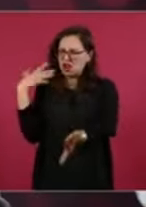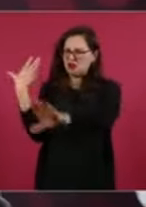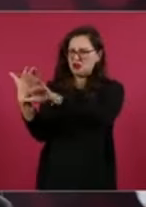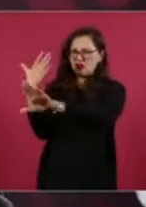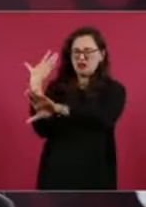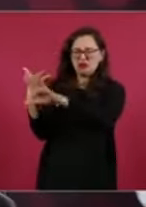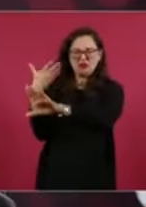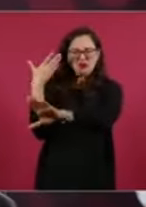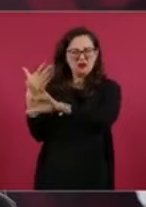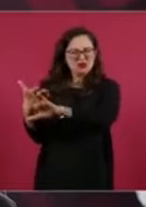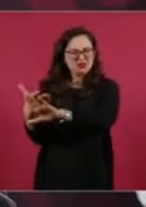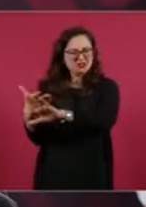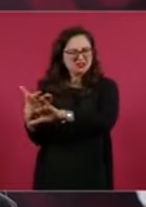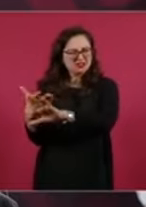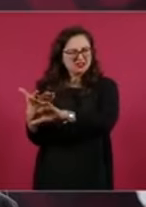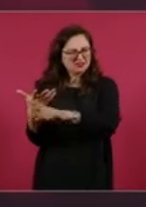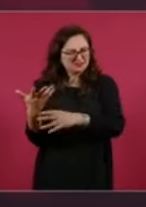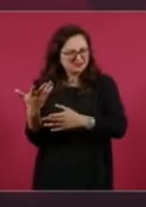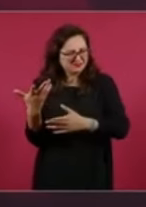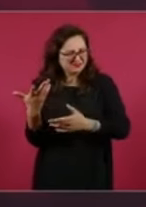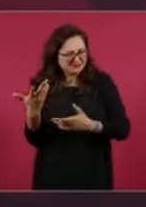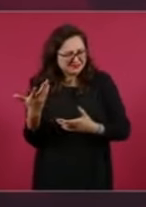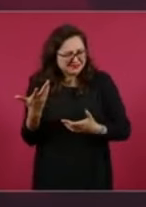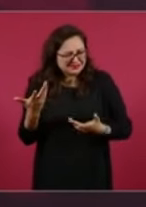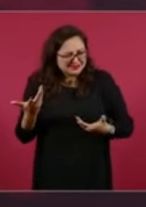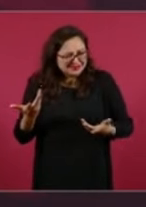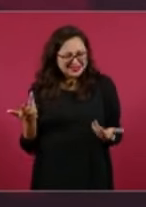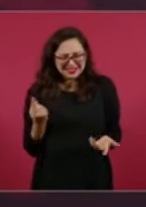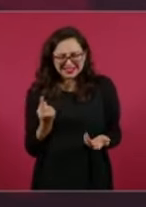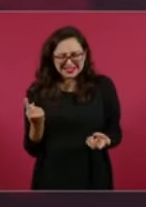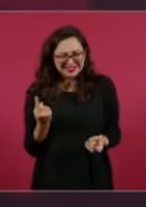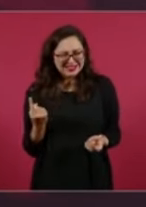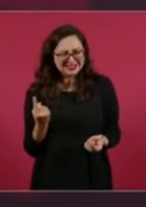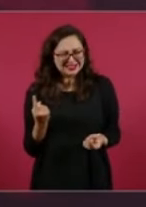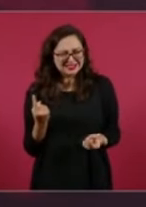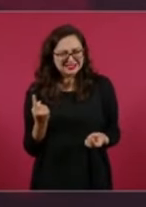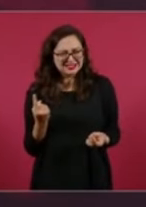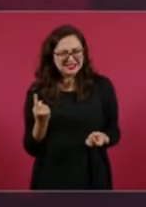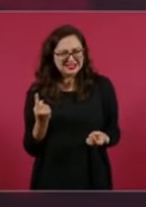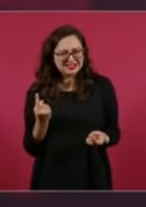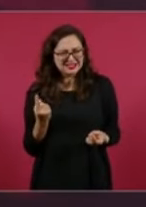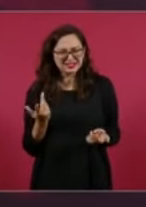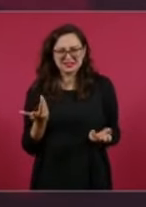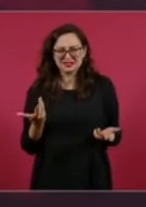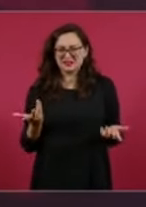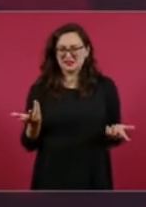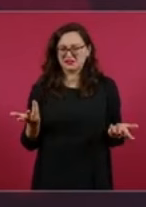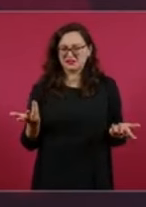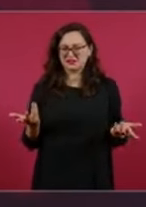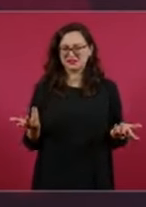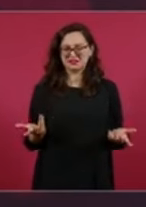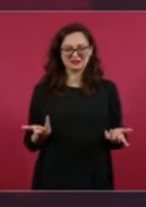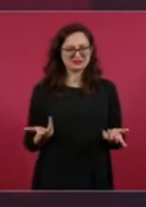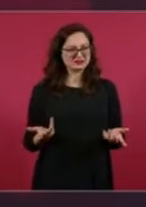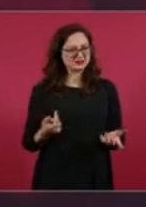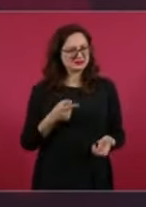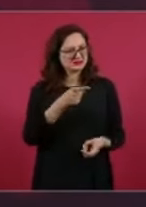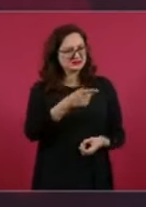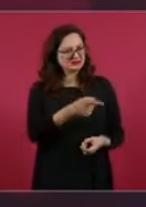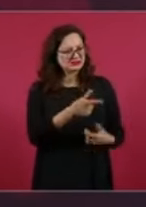es una aberración. Bueno,